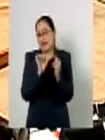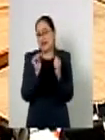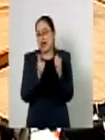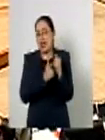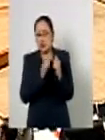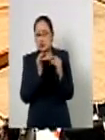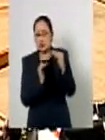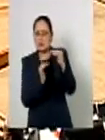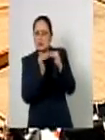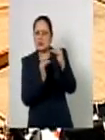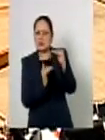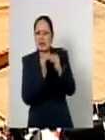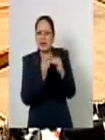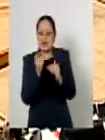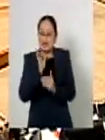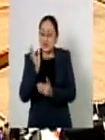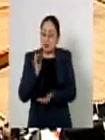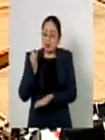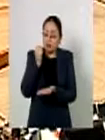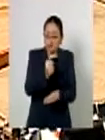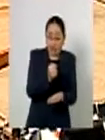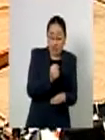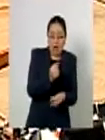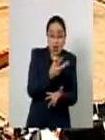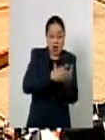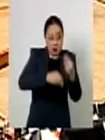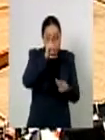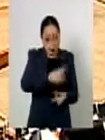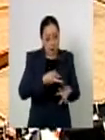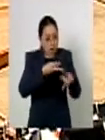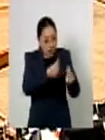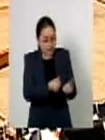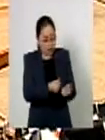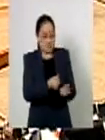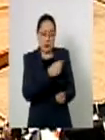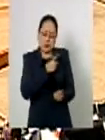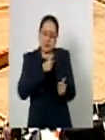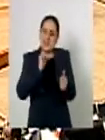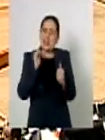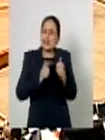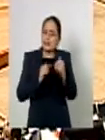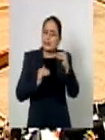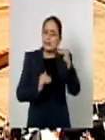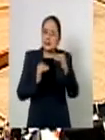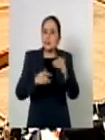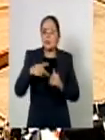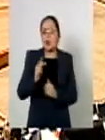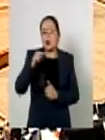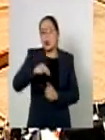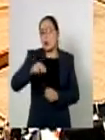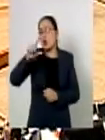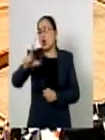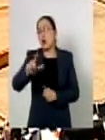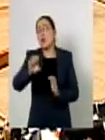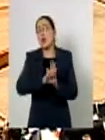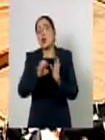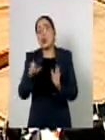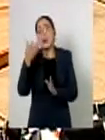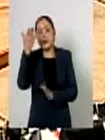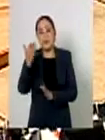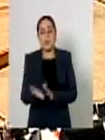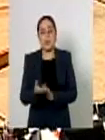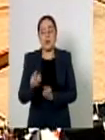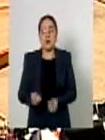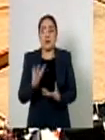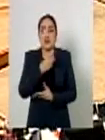razonable entre lo presupuestado y lo ejercido pero dice él sin embargo Nuevo León contó con una deuda por